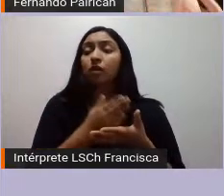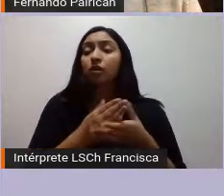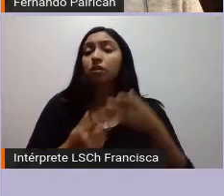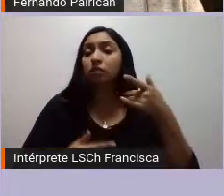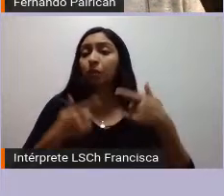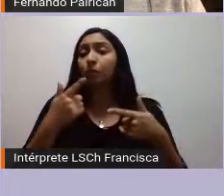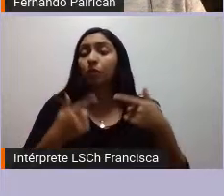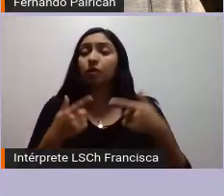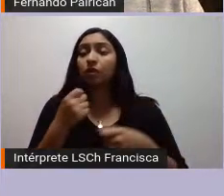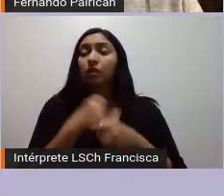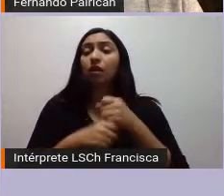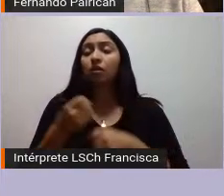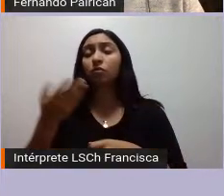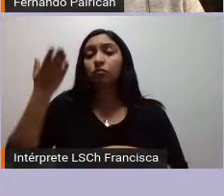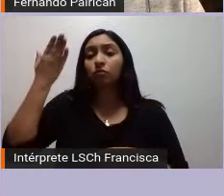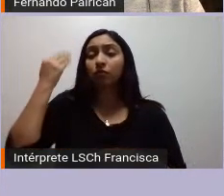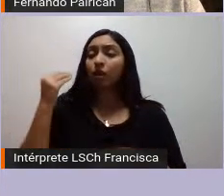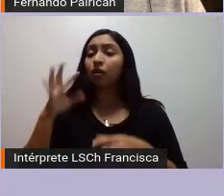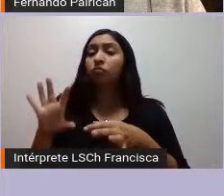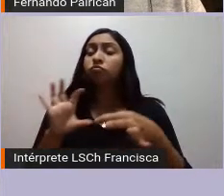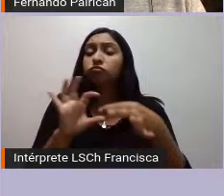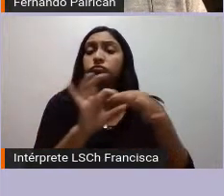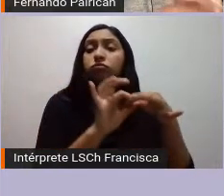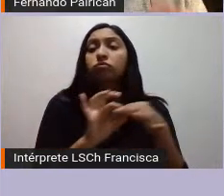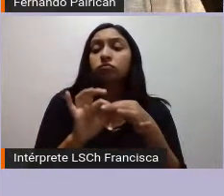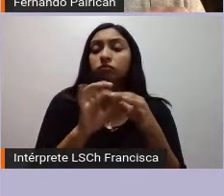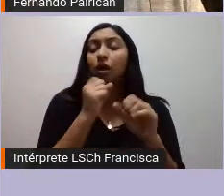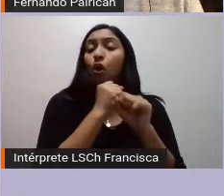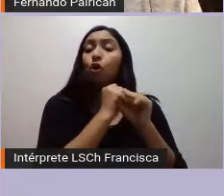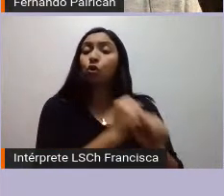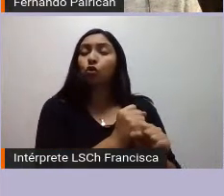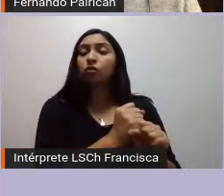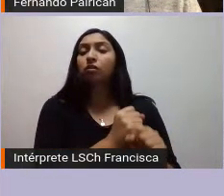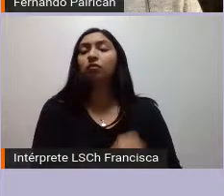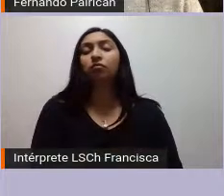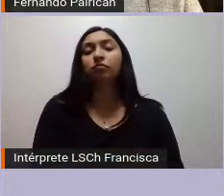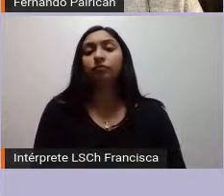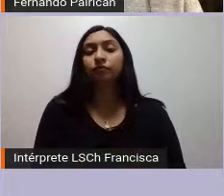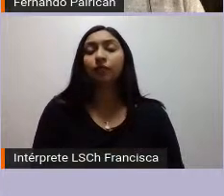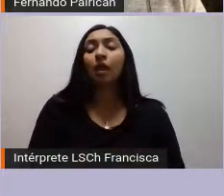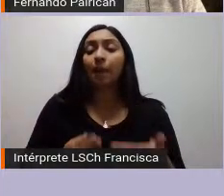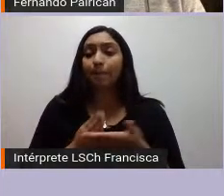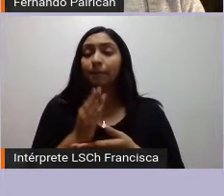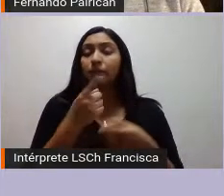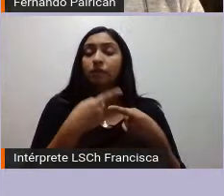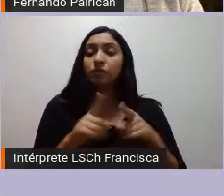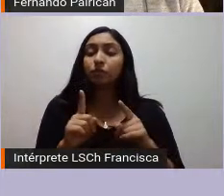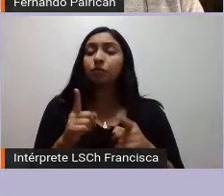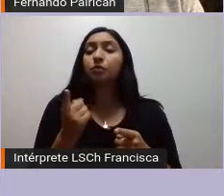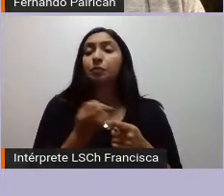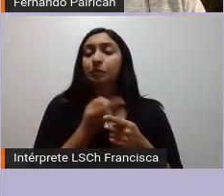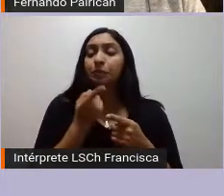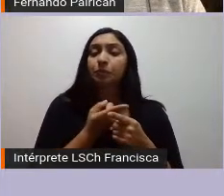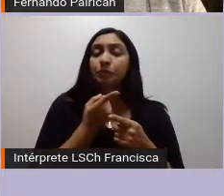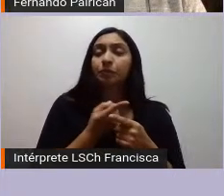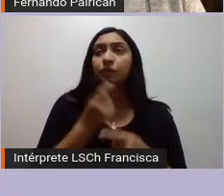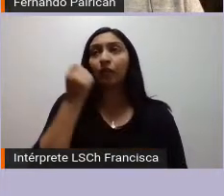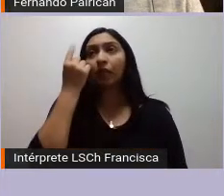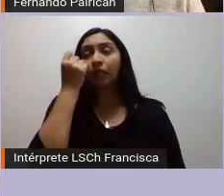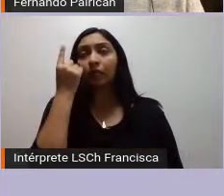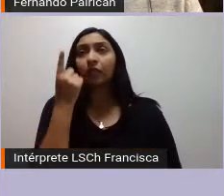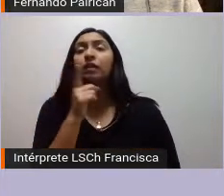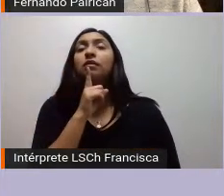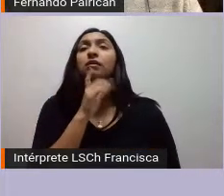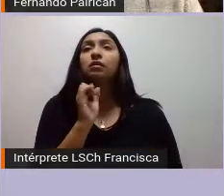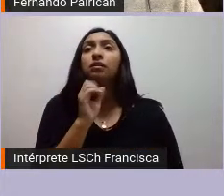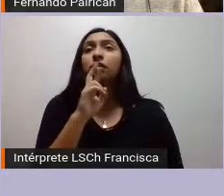estuvo muy asociado contra ello ¿no? Entonces empezó también otro debate que entender que el terrorismo es acto